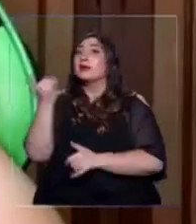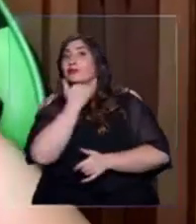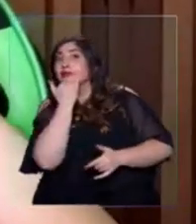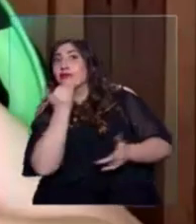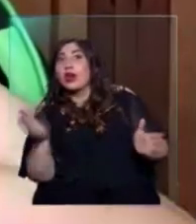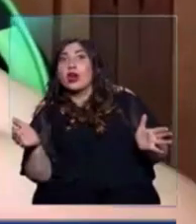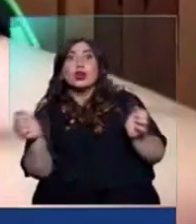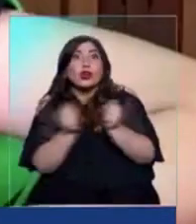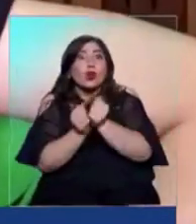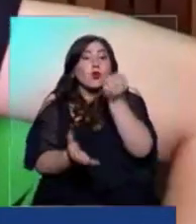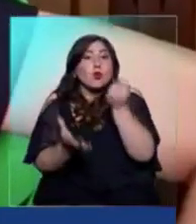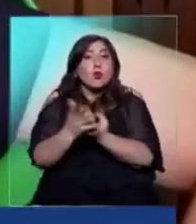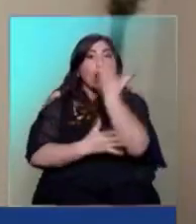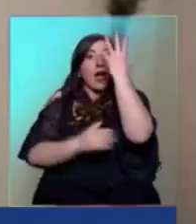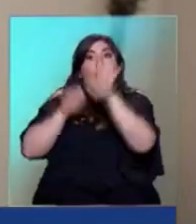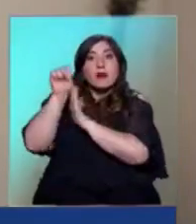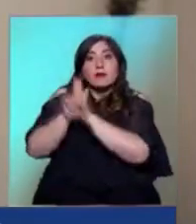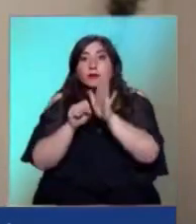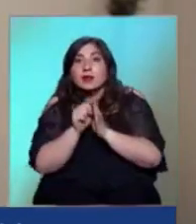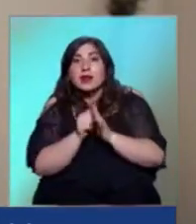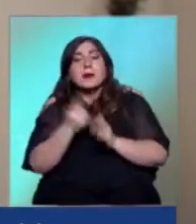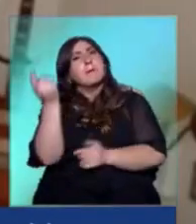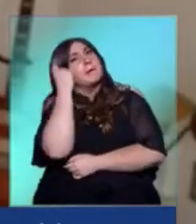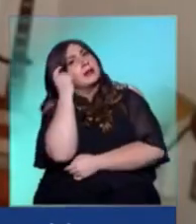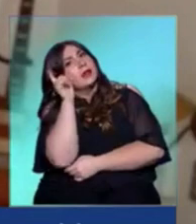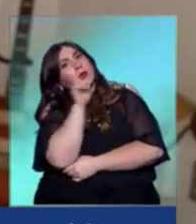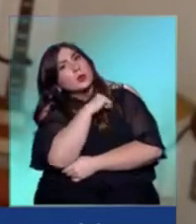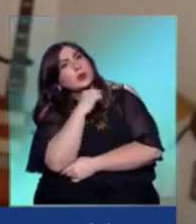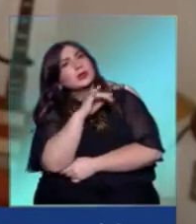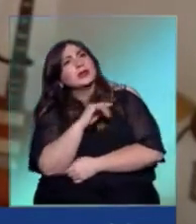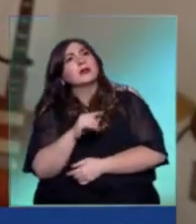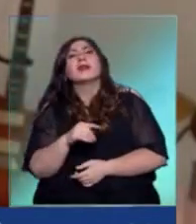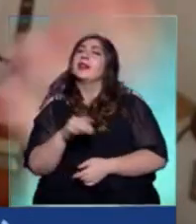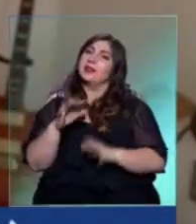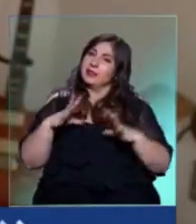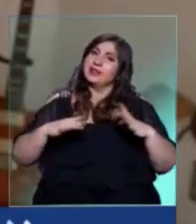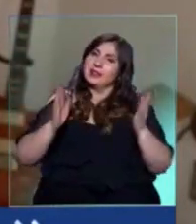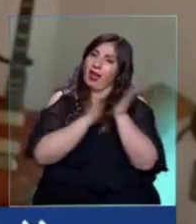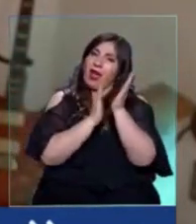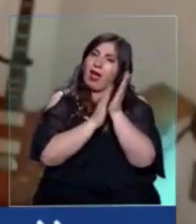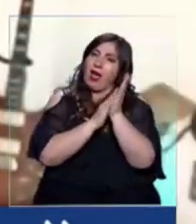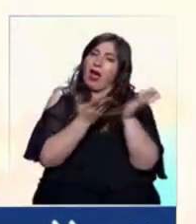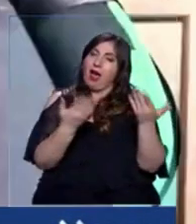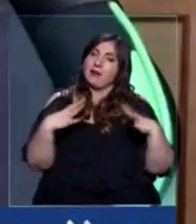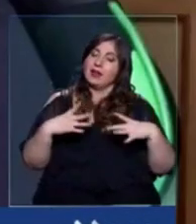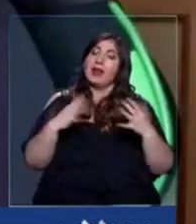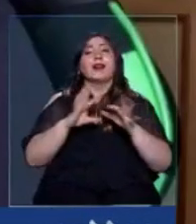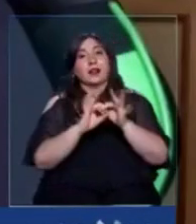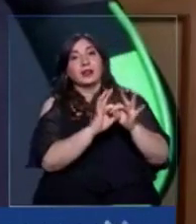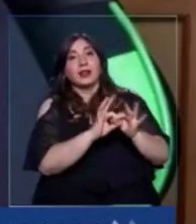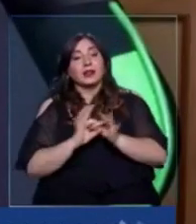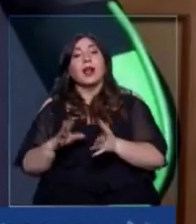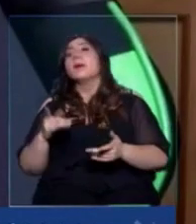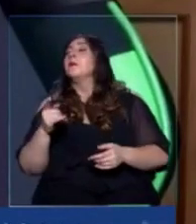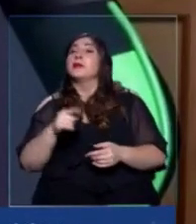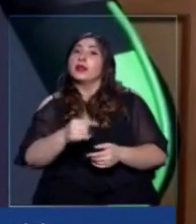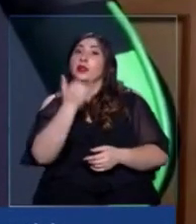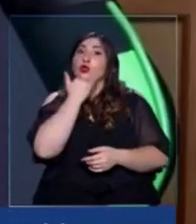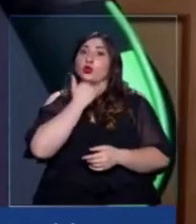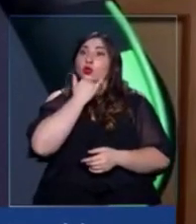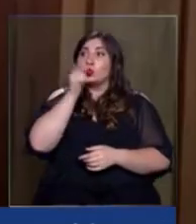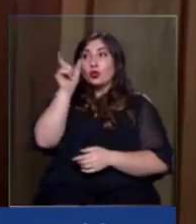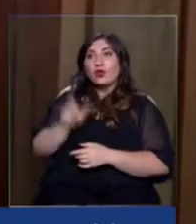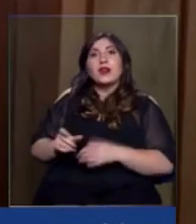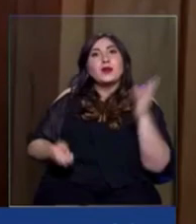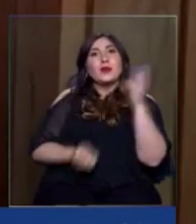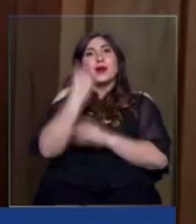aquí. Un nuevo video para el canal. ¿Qué he estado pensando últimamente? Gracias, gracias. Se han posicionado como los nuevos